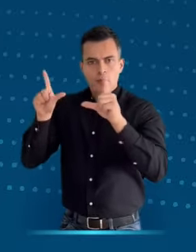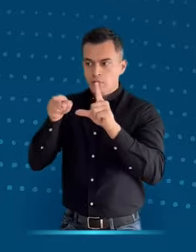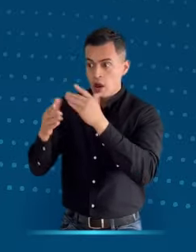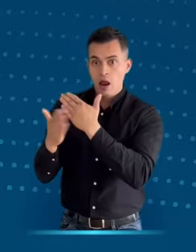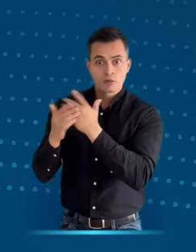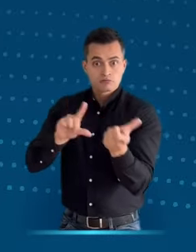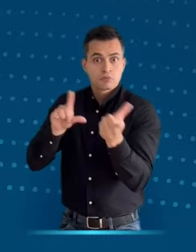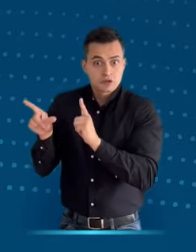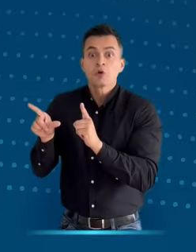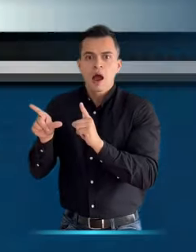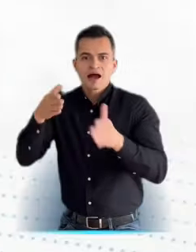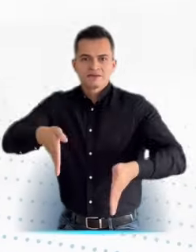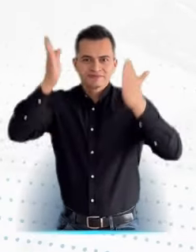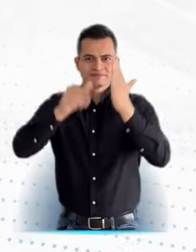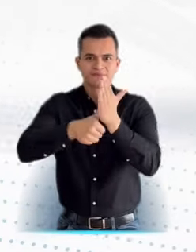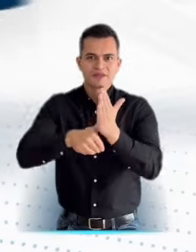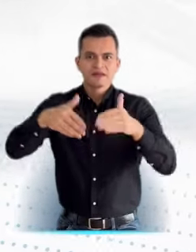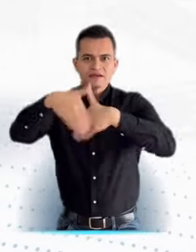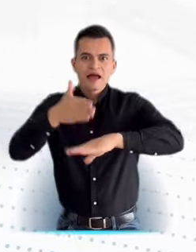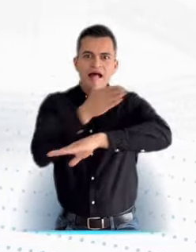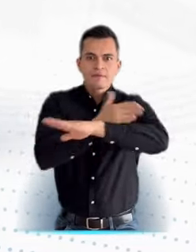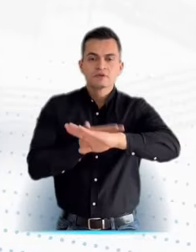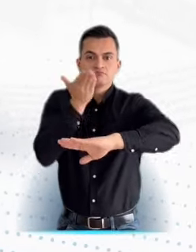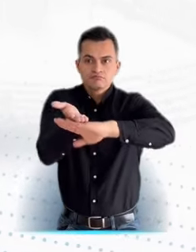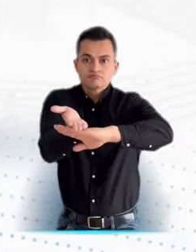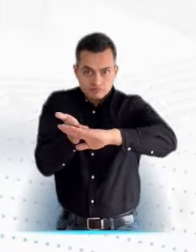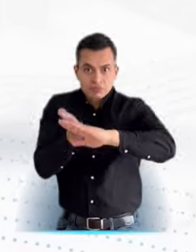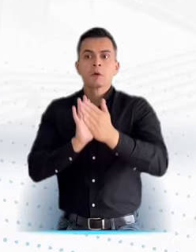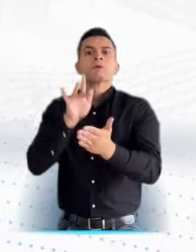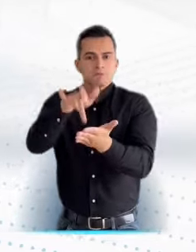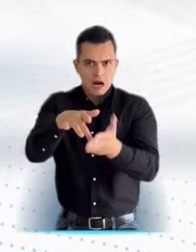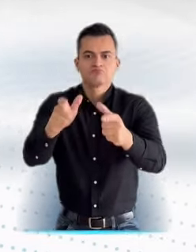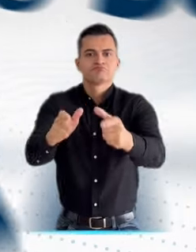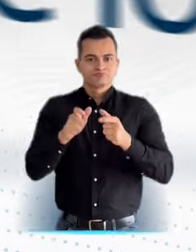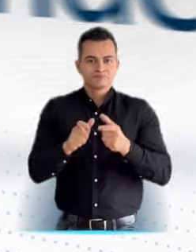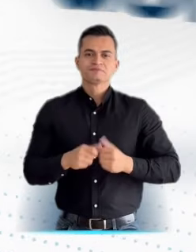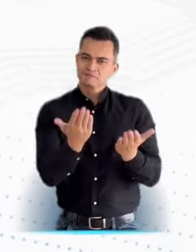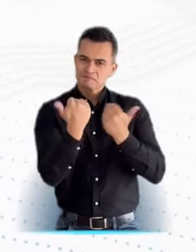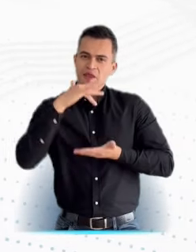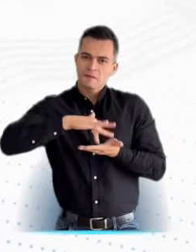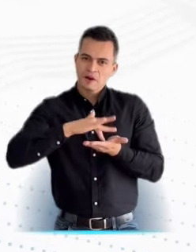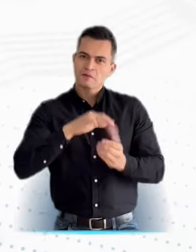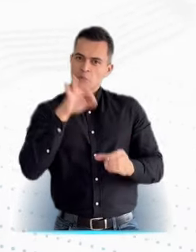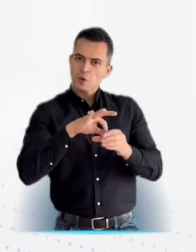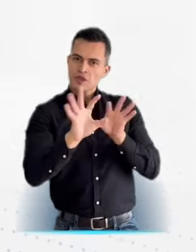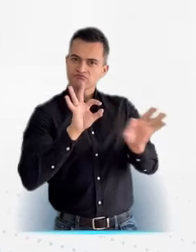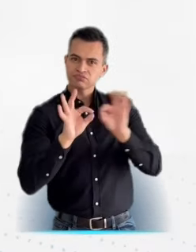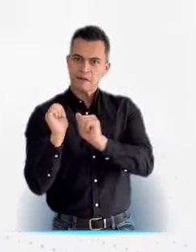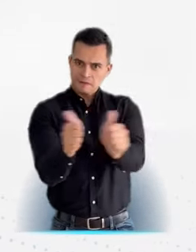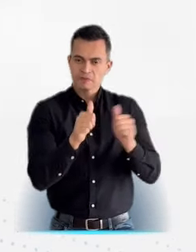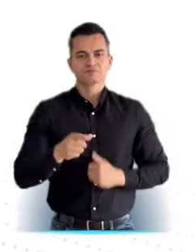Estado del Trámite. Si ya está disponible, acércate a la registraduría donde lo solicitaste y reclama tu documento.